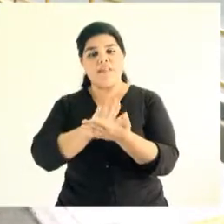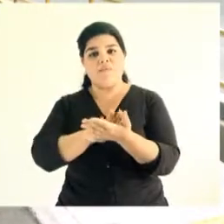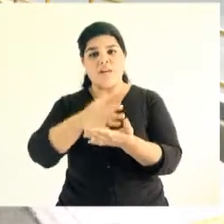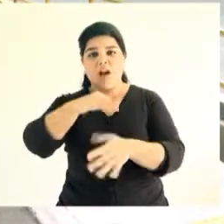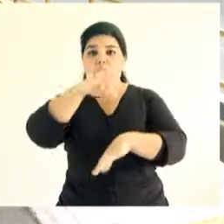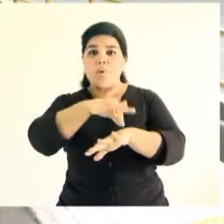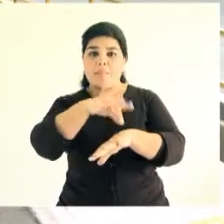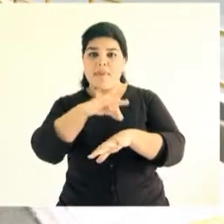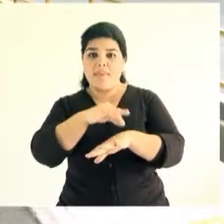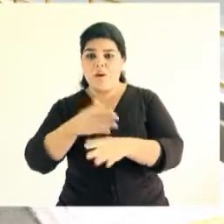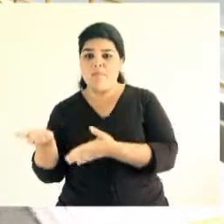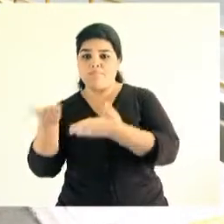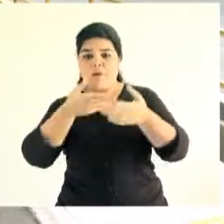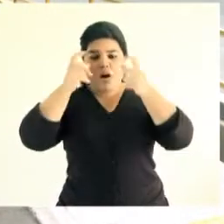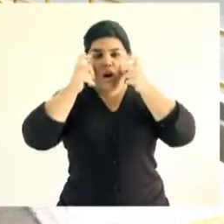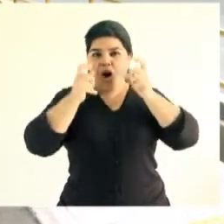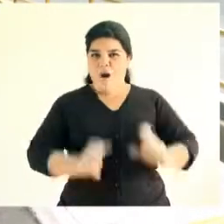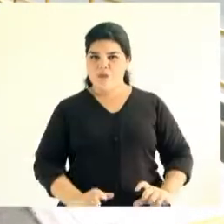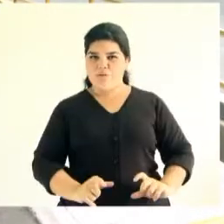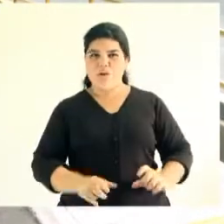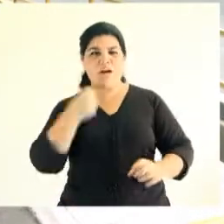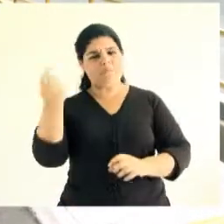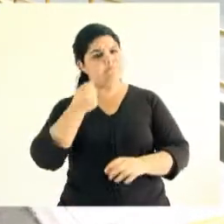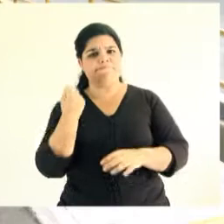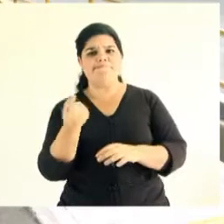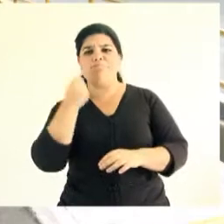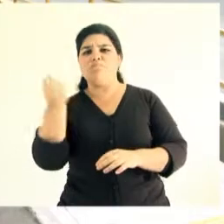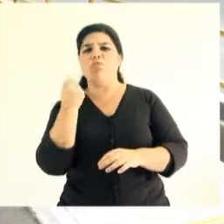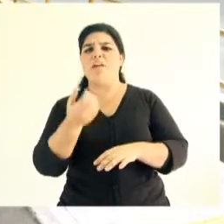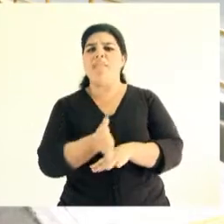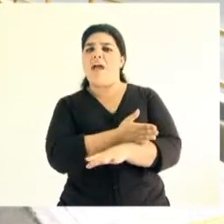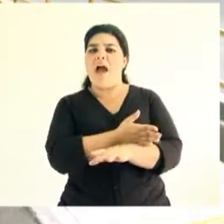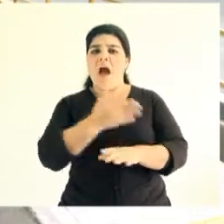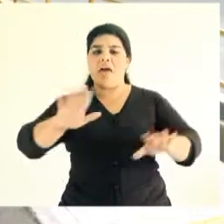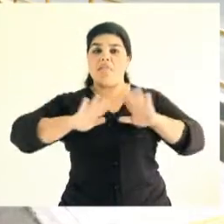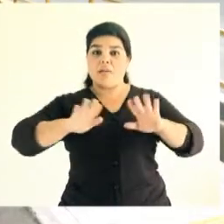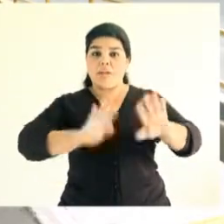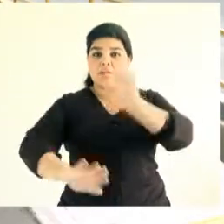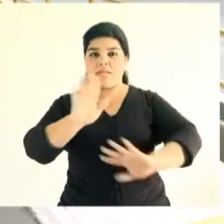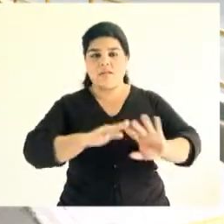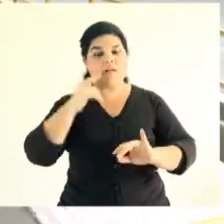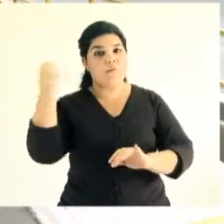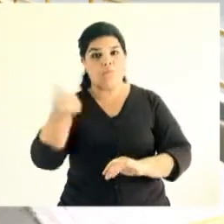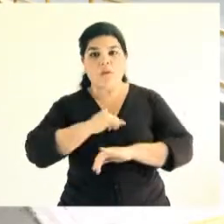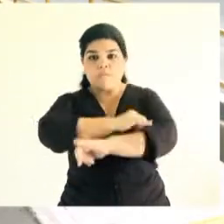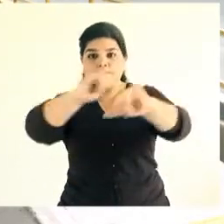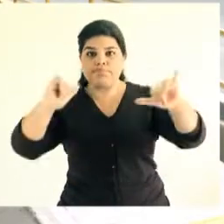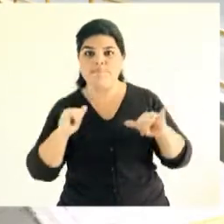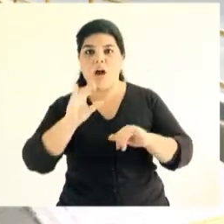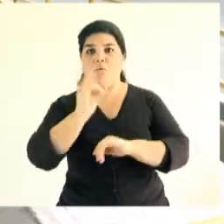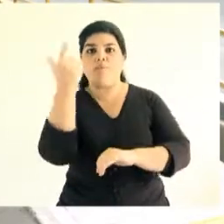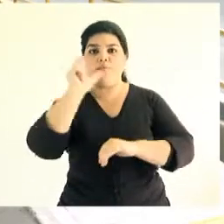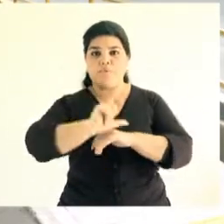a dar un certificado médico y con ese certificado médico se hace su chequeo médico que es lo más importante antes de empezar la actividad y una recomendación que hacemos a toda la